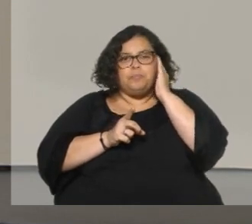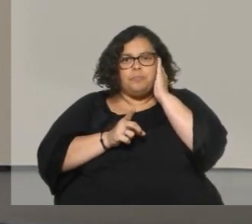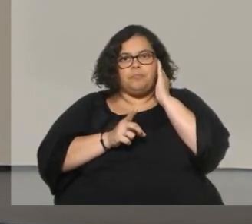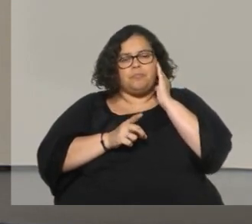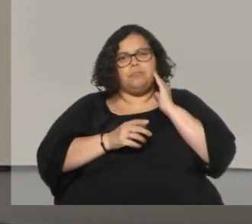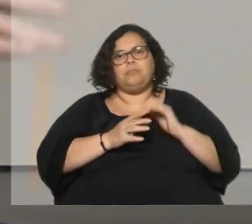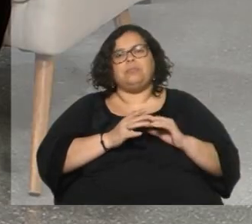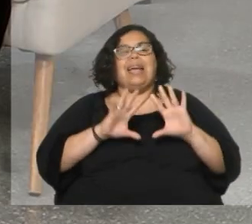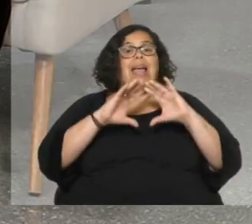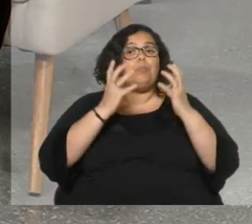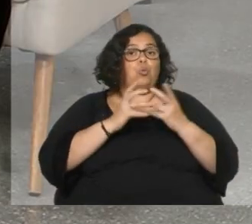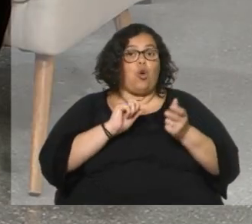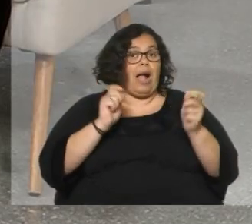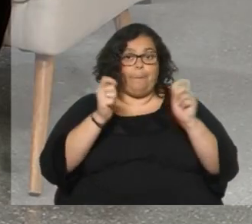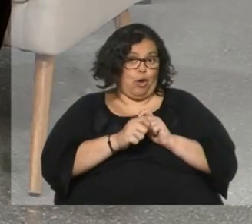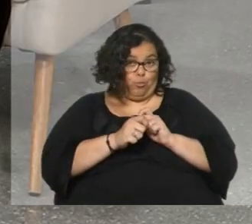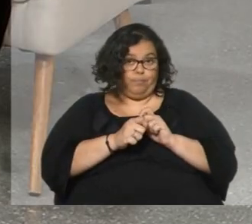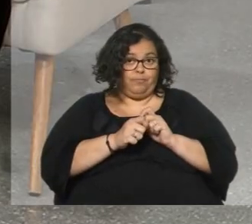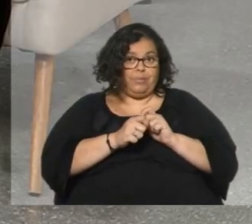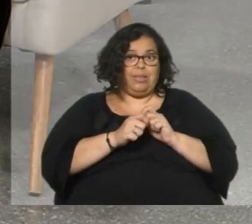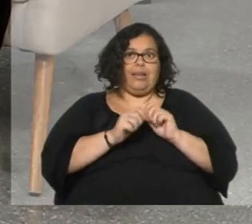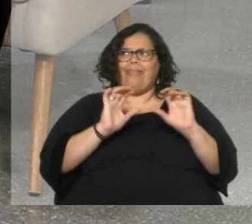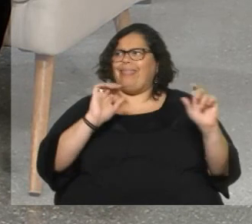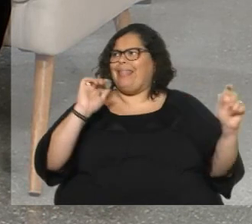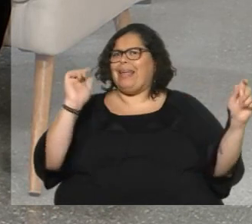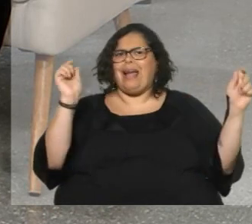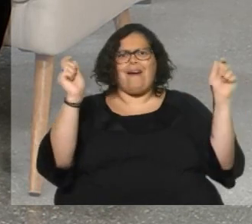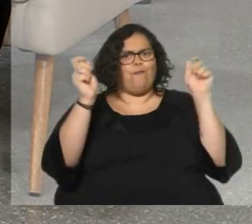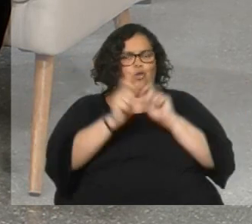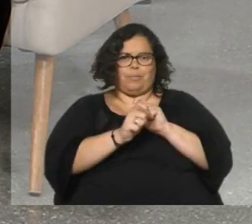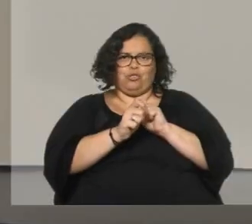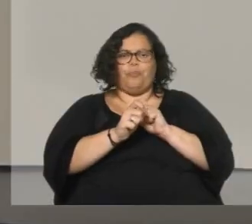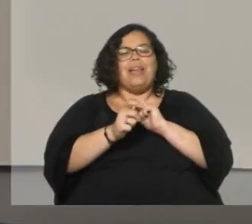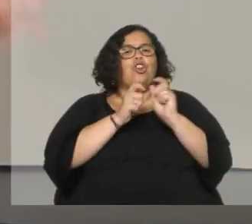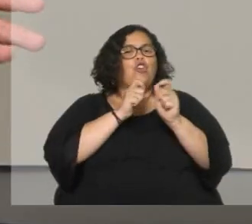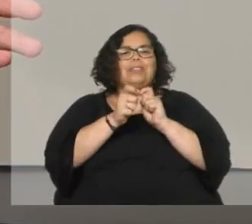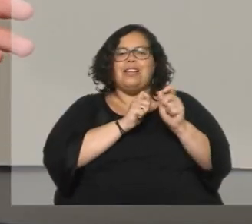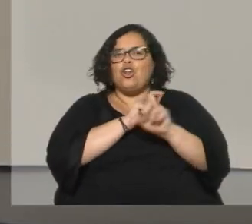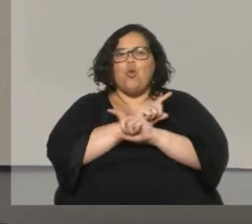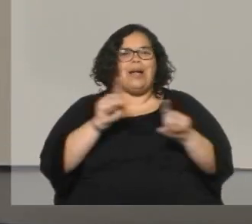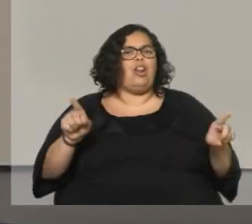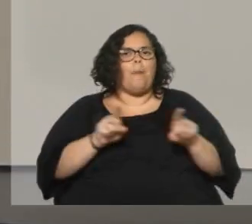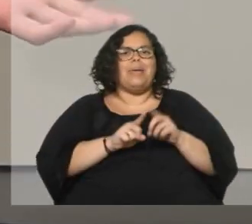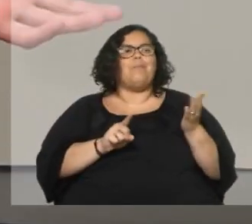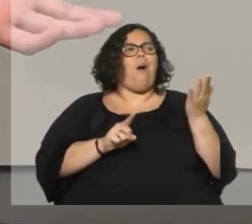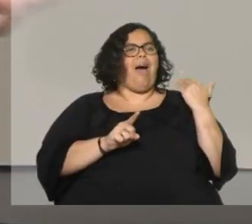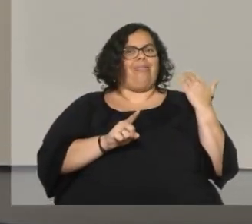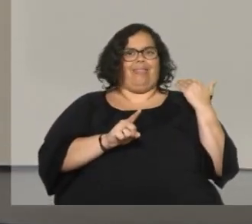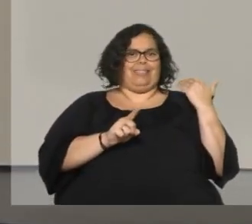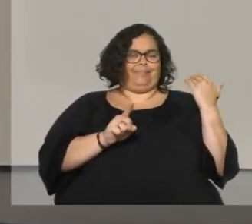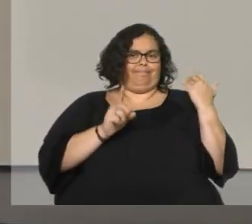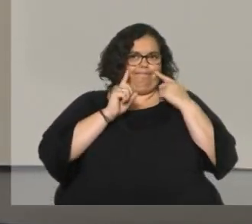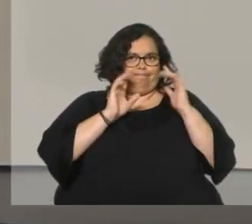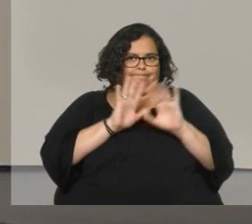el mundo ha cambiado, se ha transformado totalmente los noticieros no son los mismos que en el pasado entre